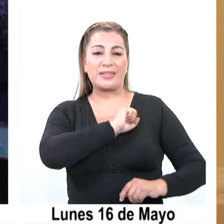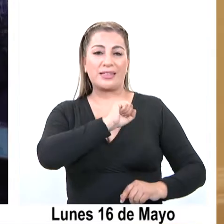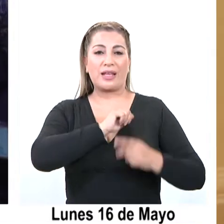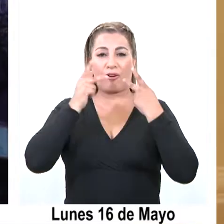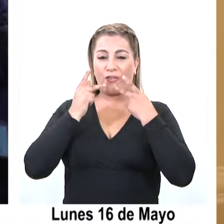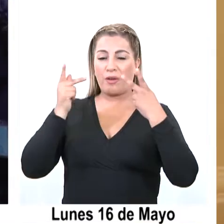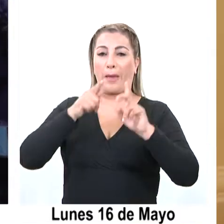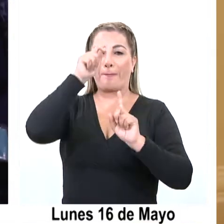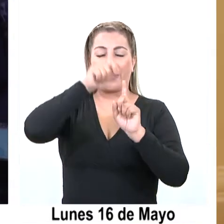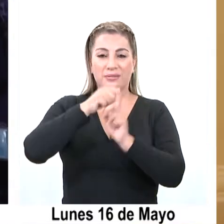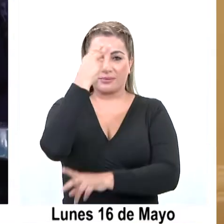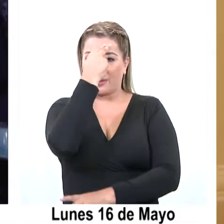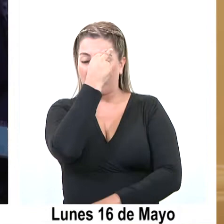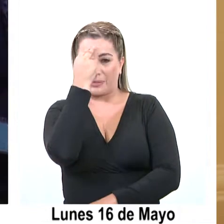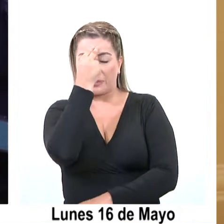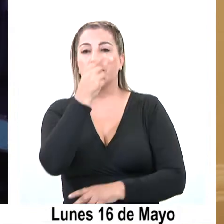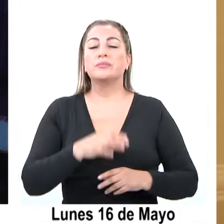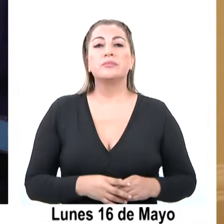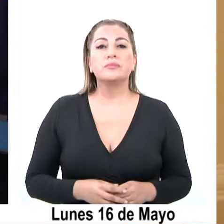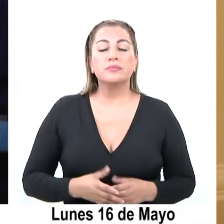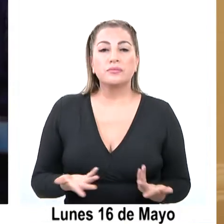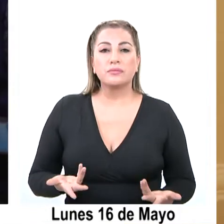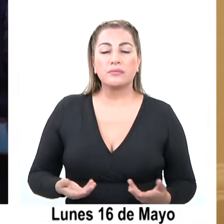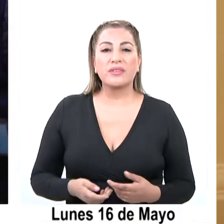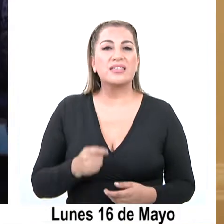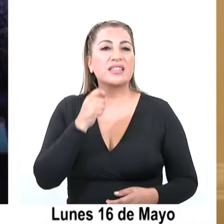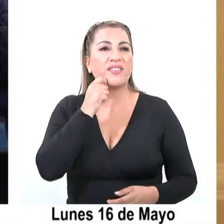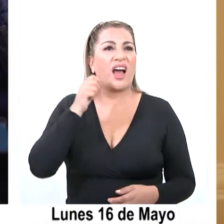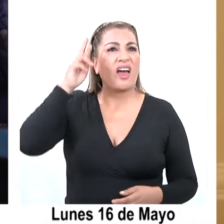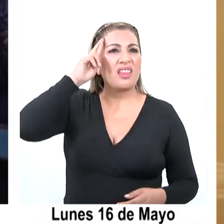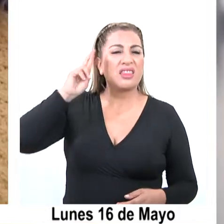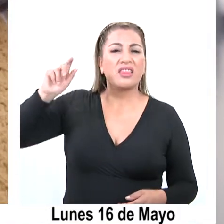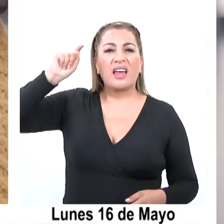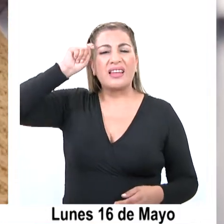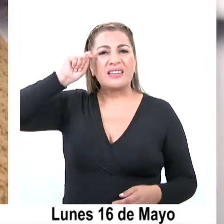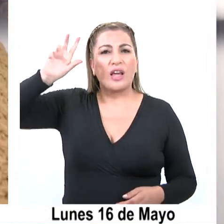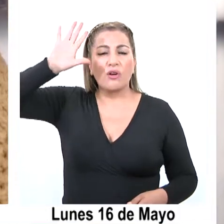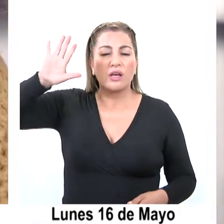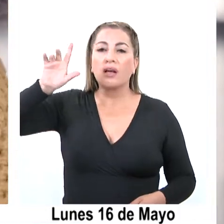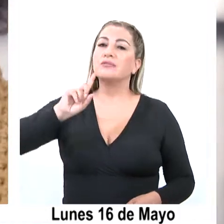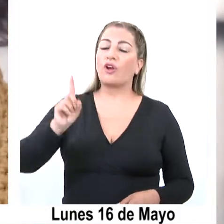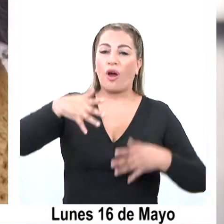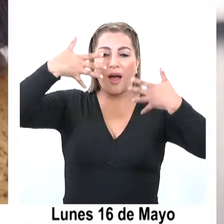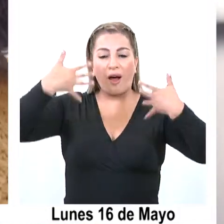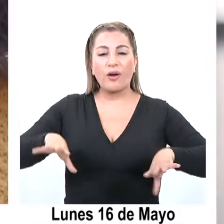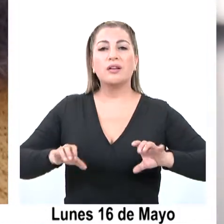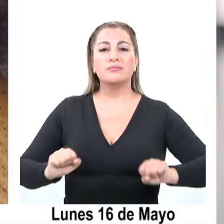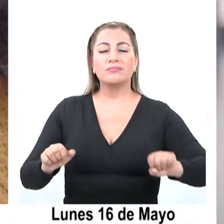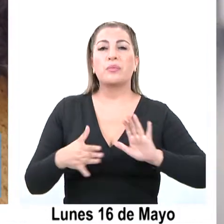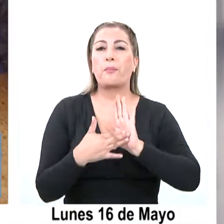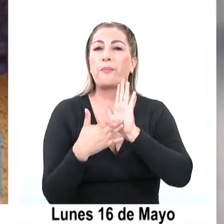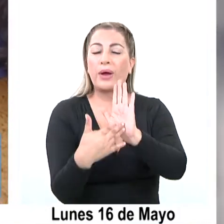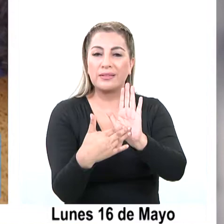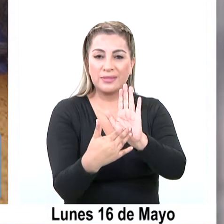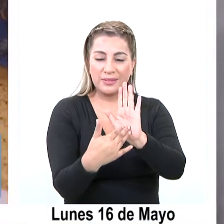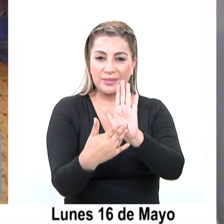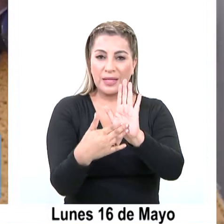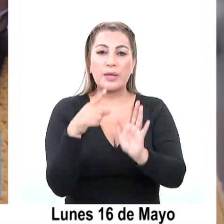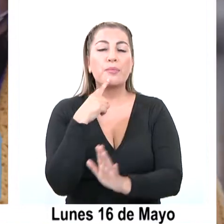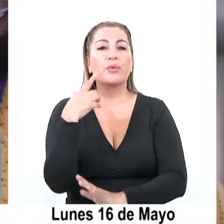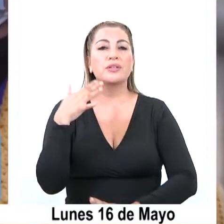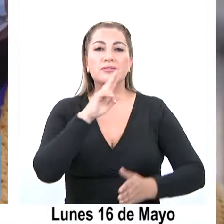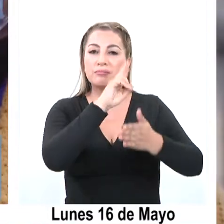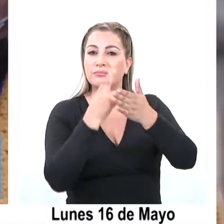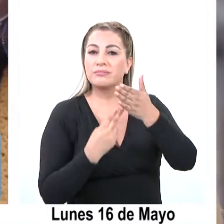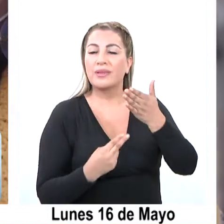en el mes de marzo. Esto va más allá de la teoría, o es una acción concreta que evidencia la importancia o el